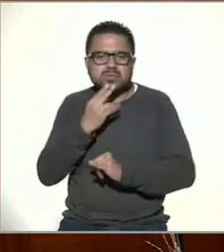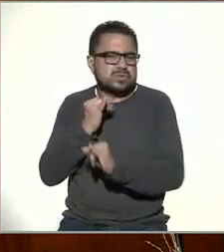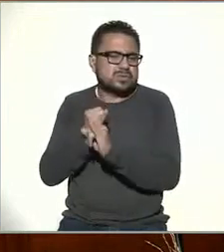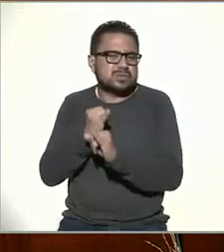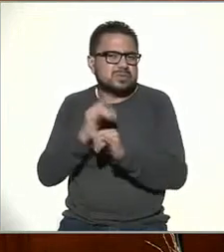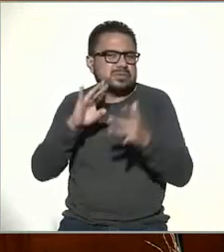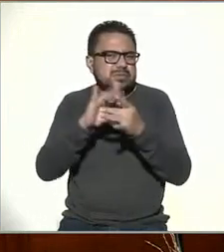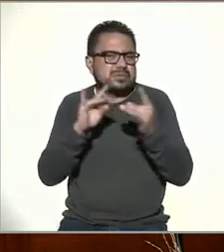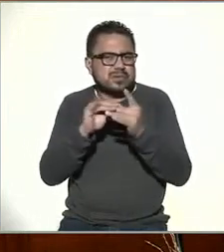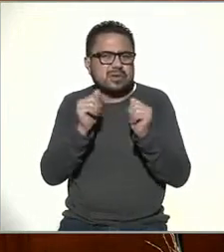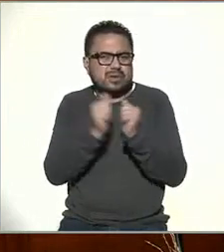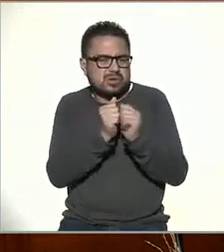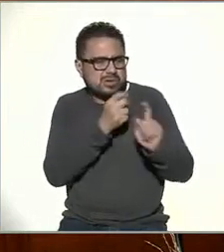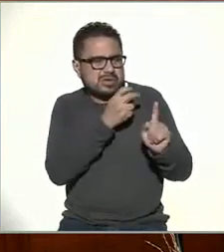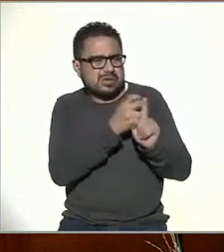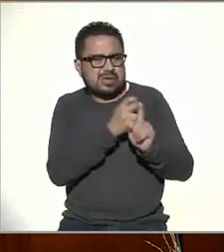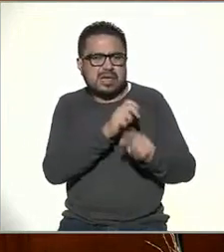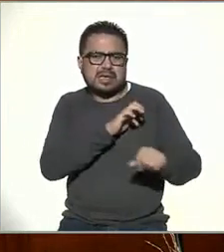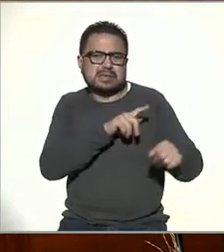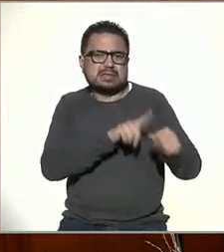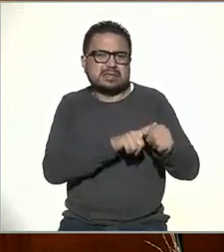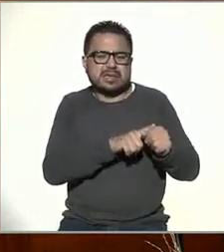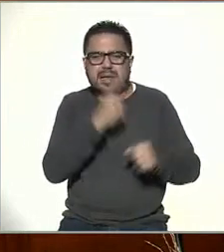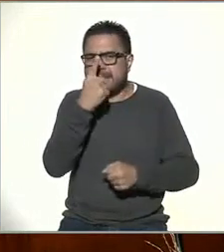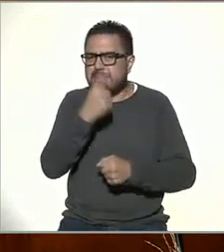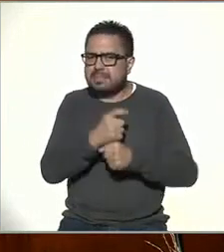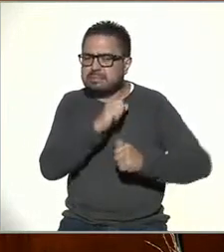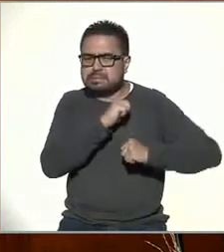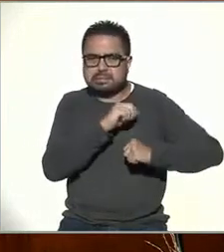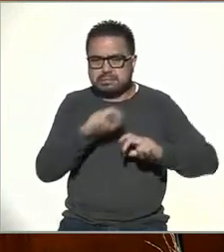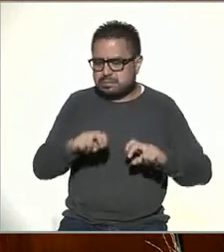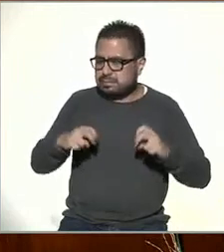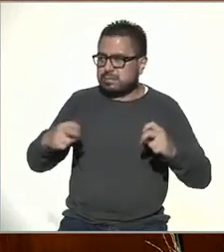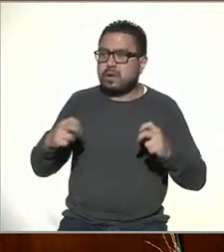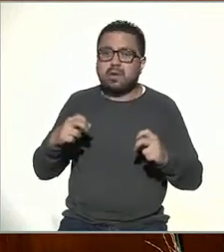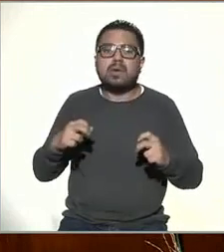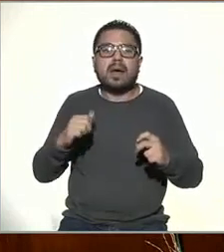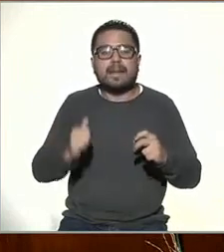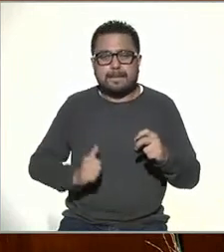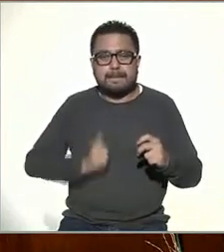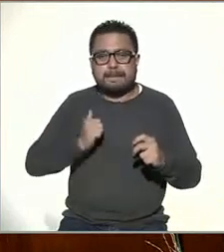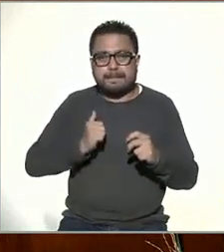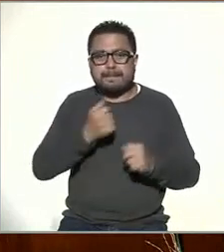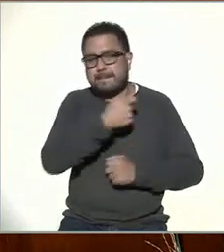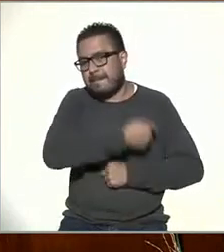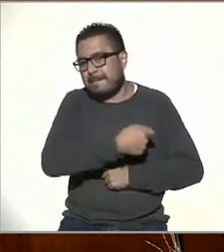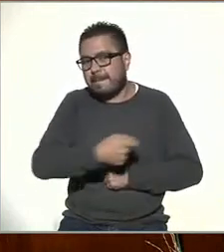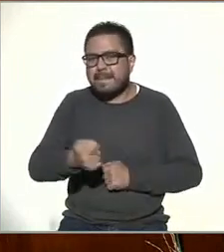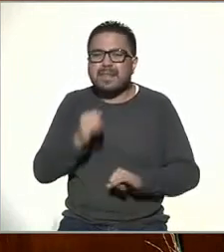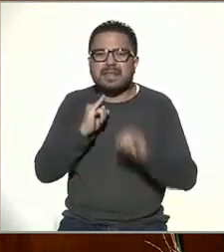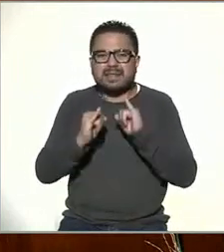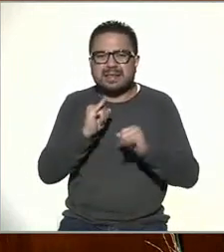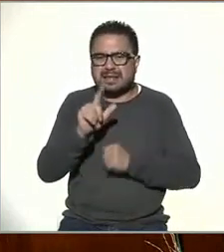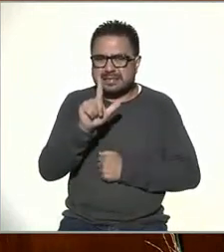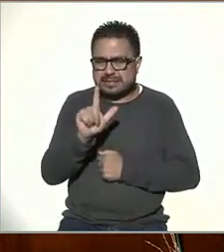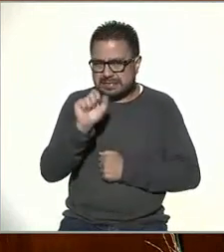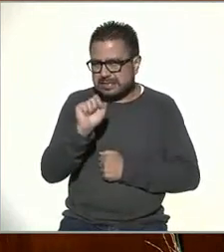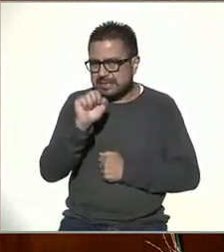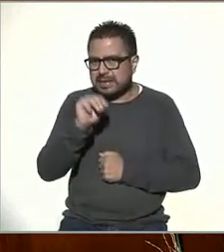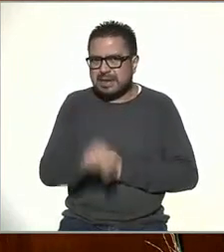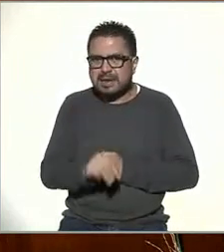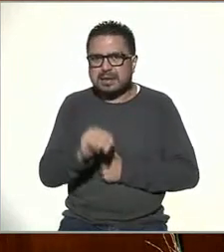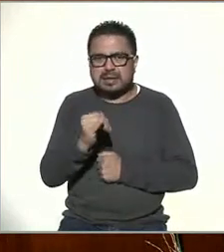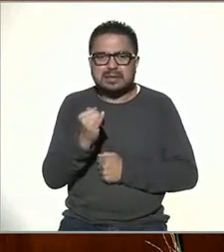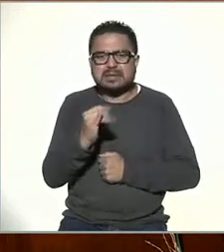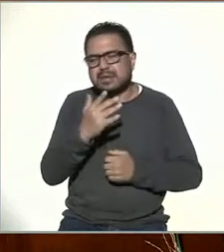Vamos a hablar de ello con nuestros especialistas de primera que hoy nos acompañan. Y aprovecho también para saludar a nuestros intérpretes en lengua de señas mexicana,